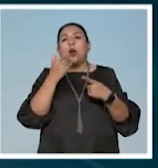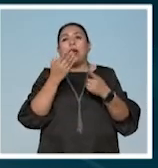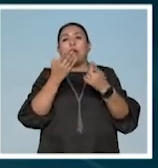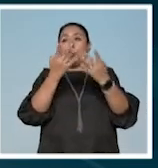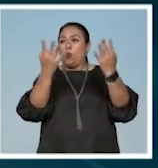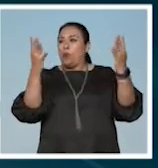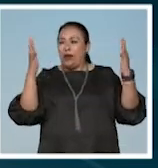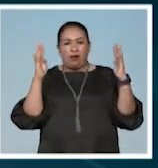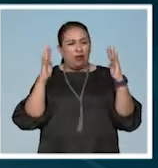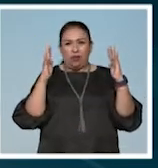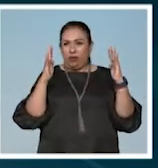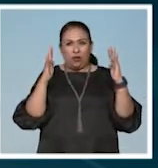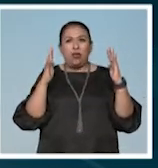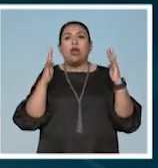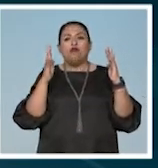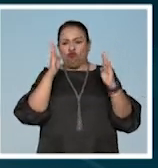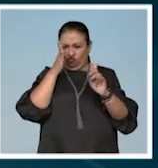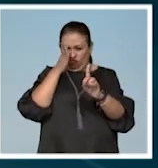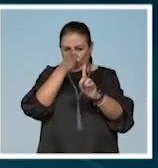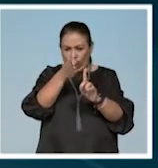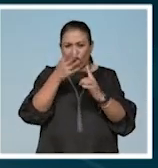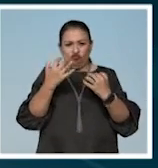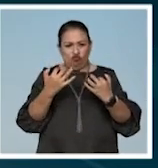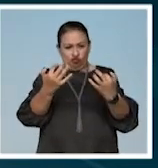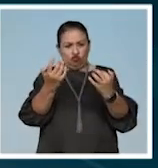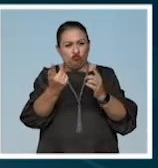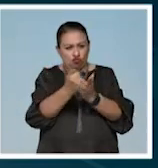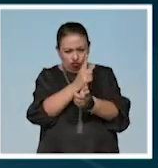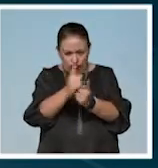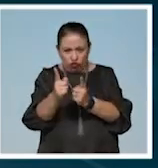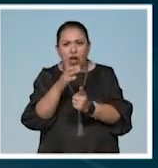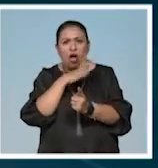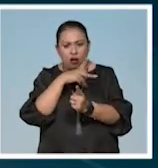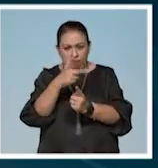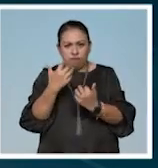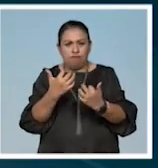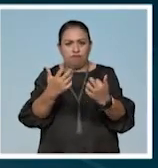habla directamente con el público e incluso hay interacción con el público.